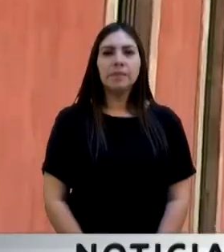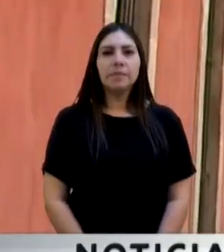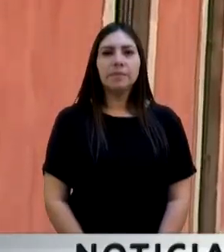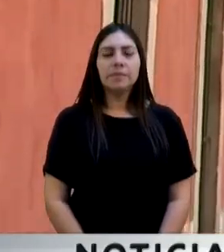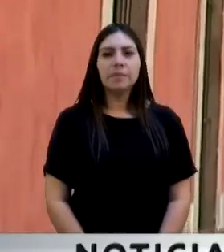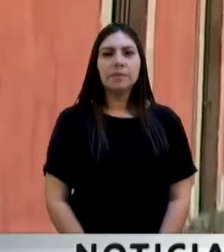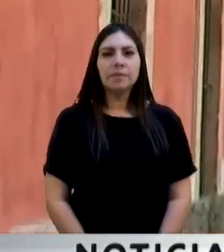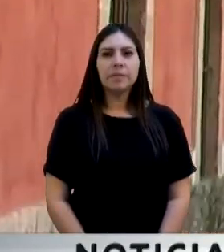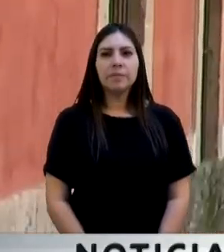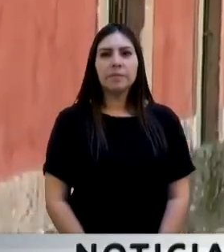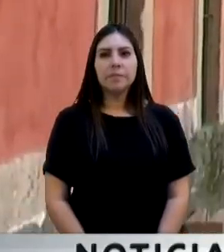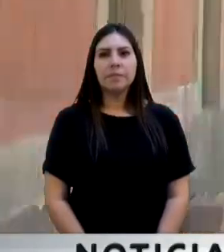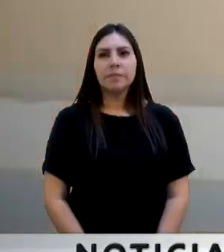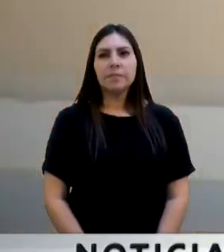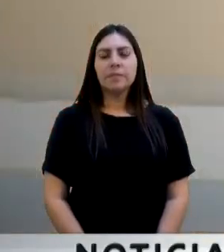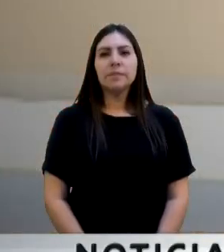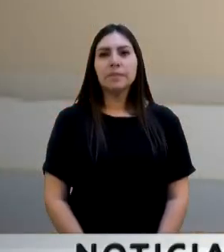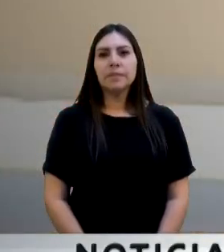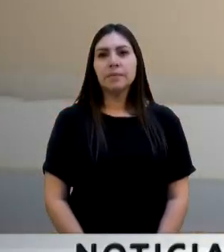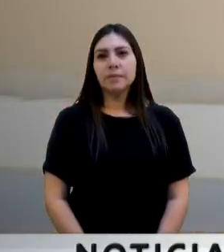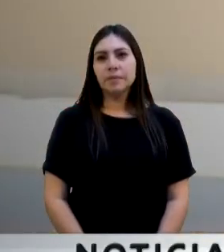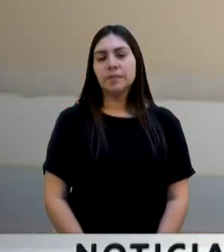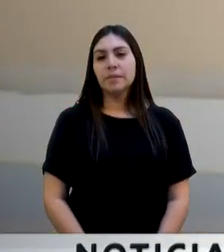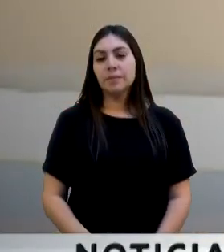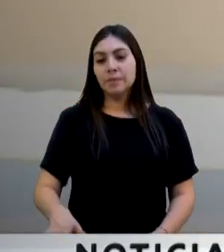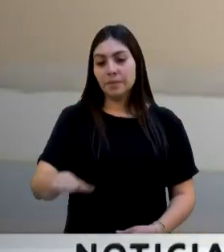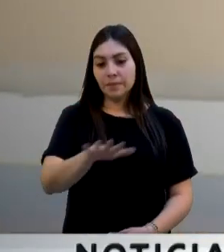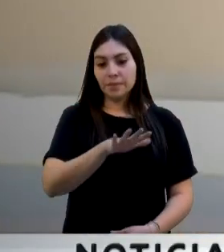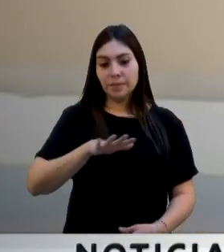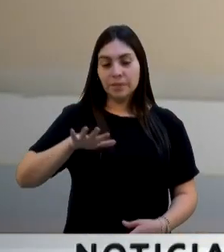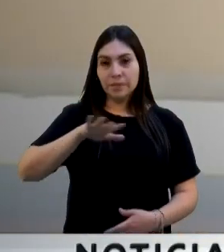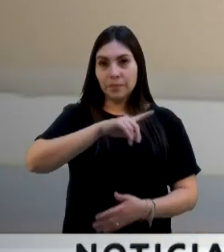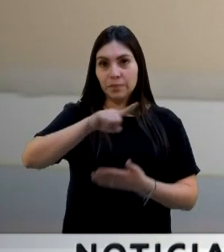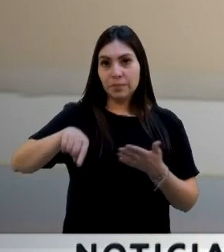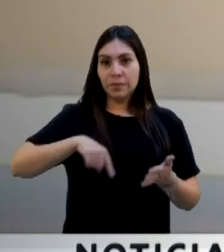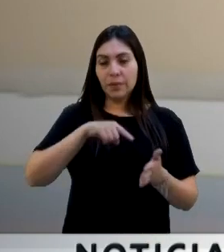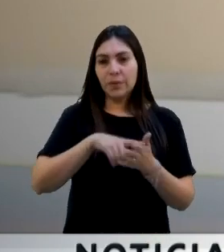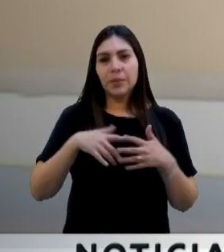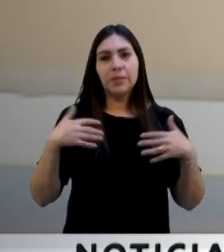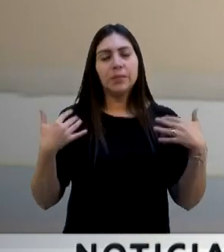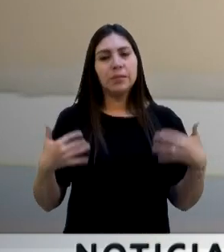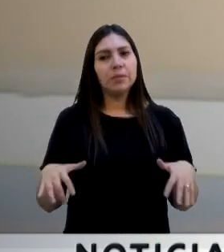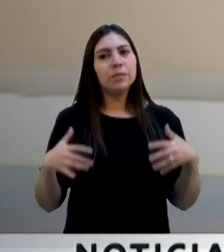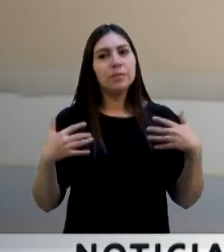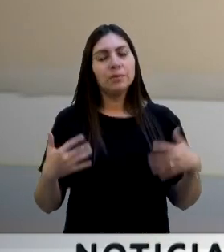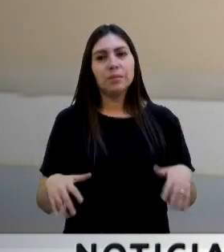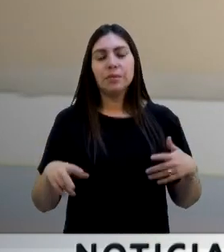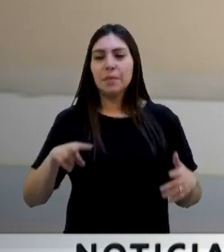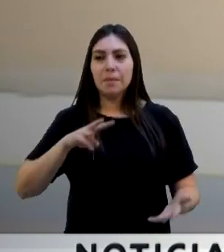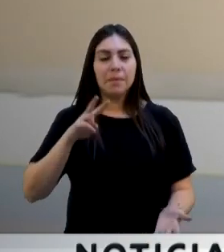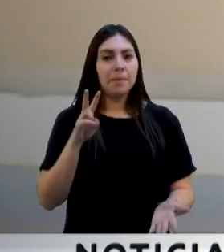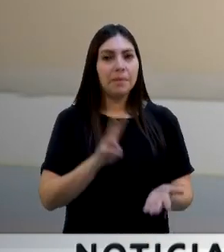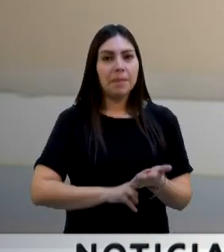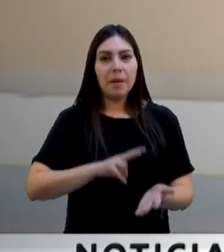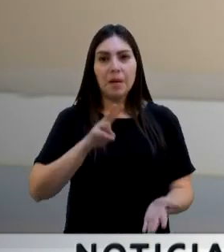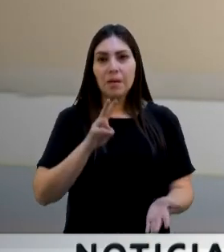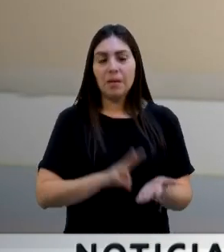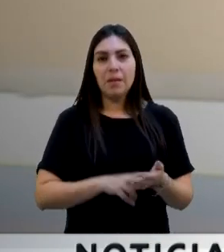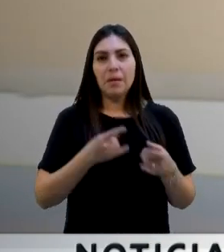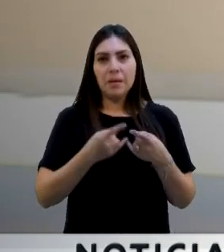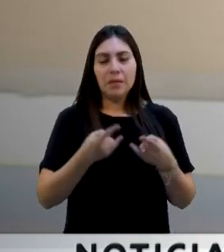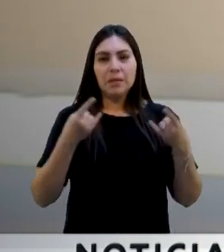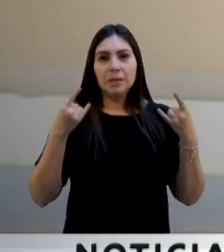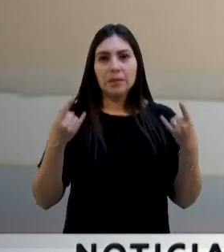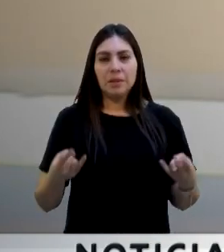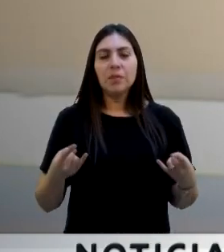Este es un inmueble del mayor valor histórico dentro del patrimonio edificado de